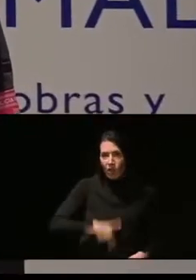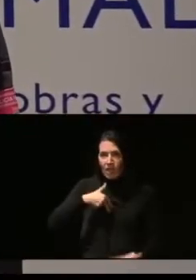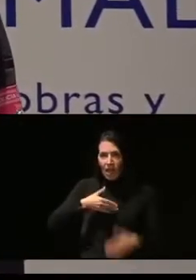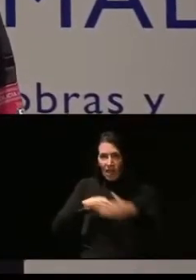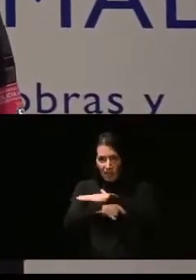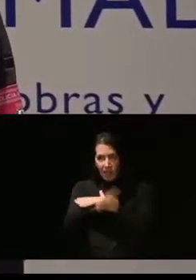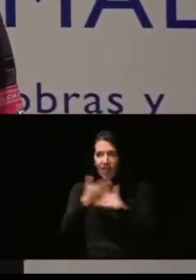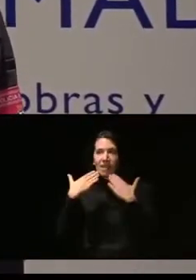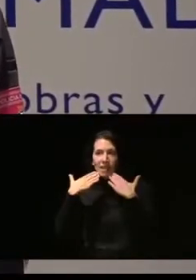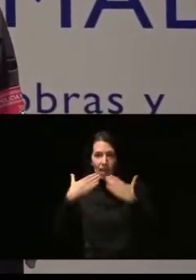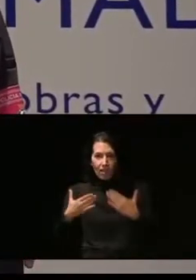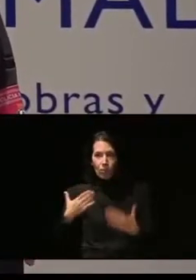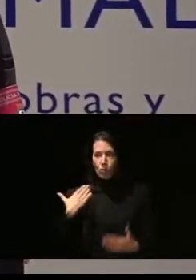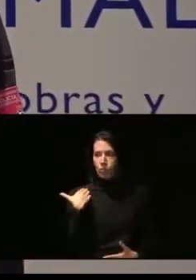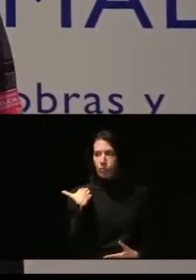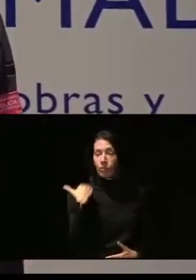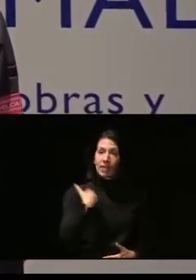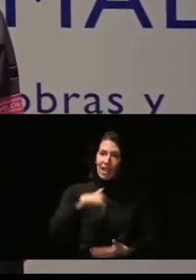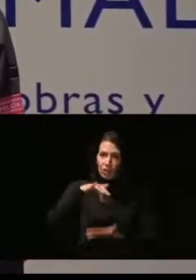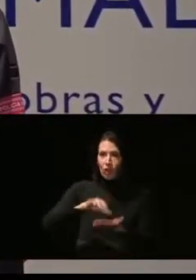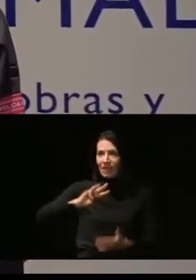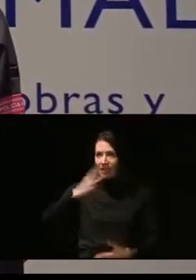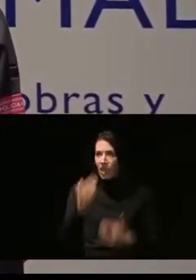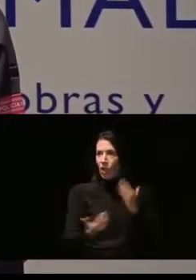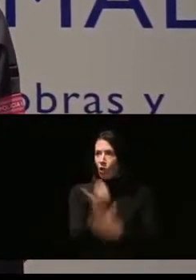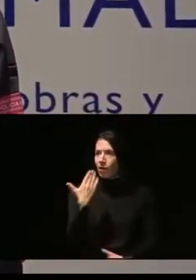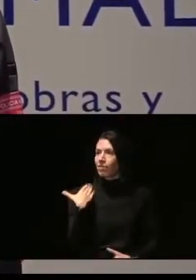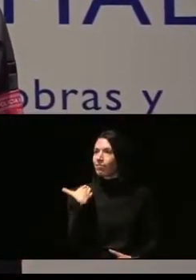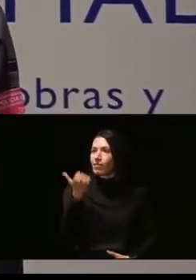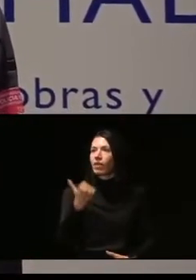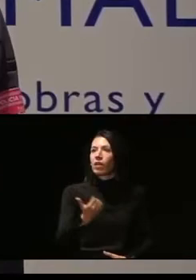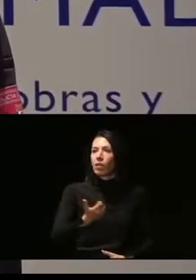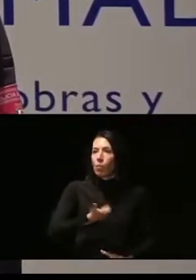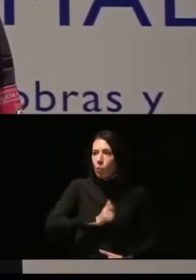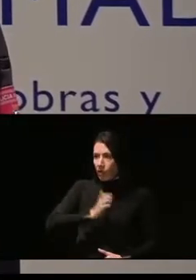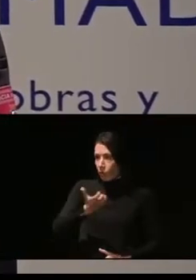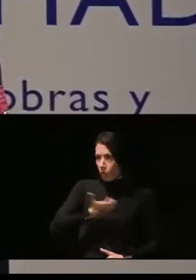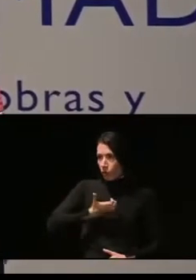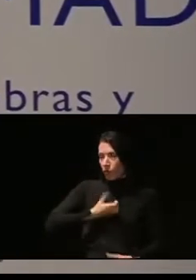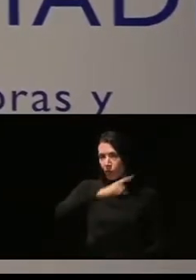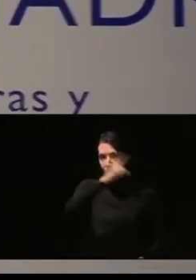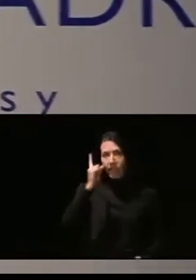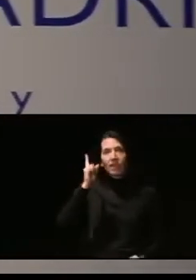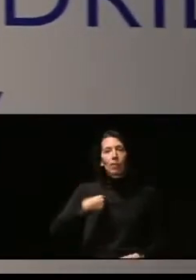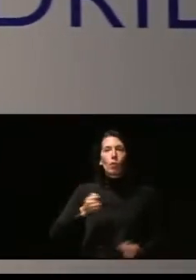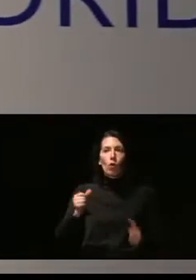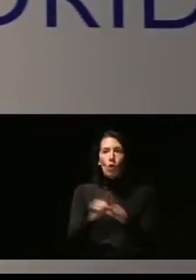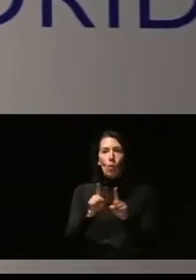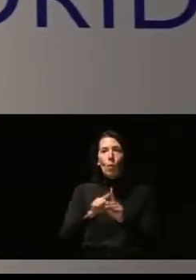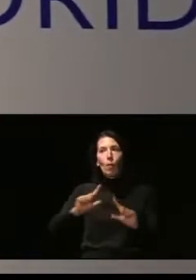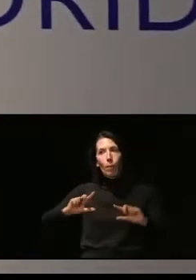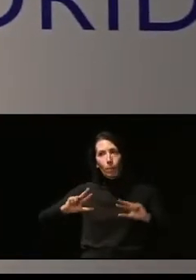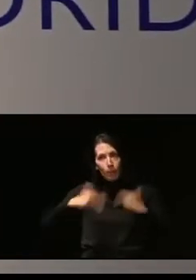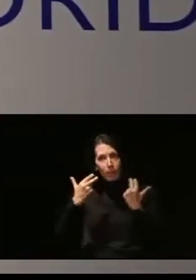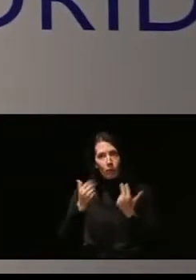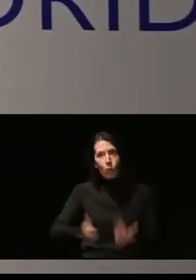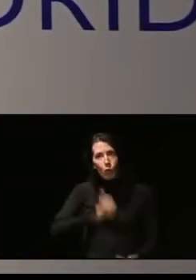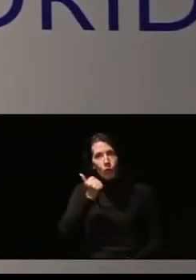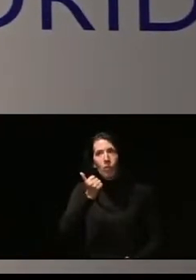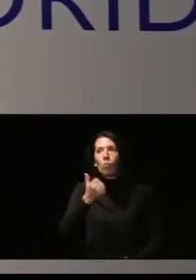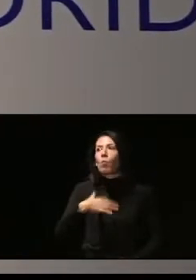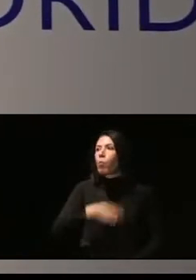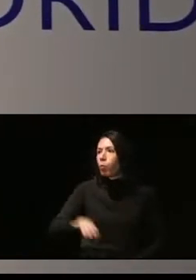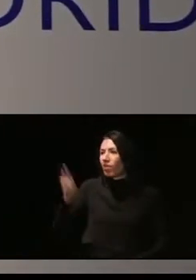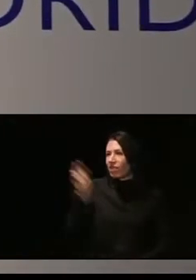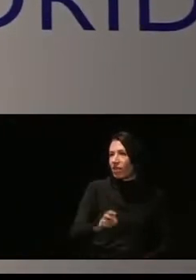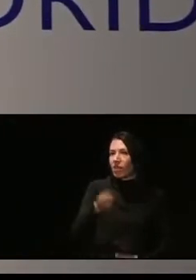Accesibilidad por contar en estas terceras jornadas con Policía Municipal de Madrid y darnos de esta manera la oportunidad de poder